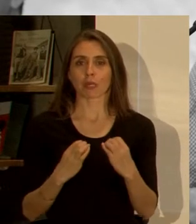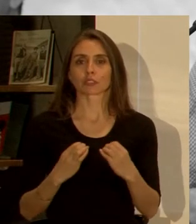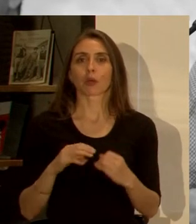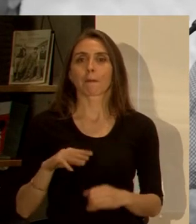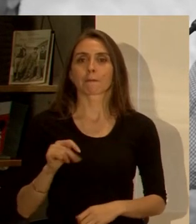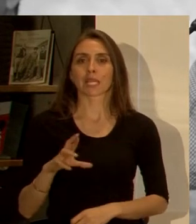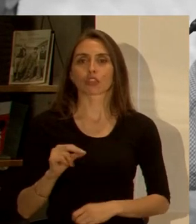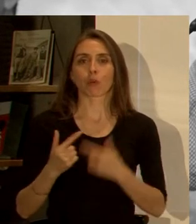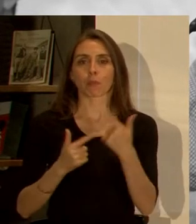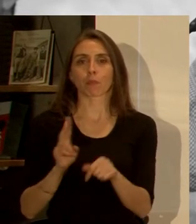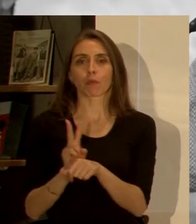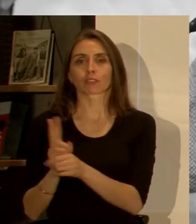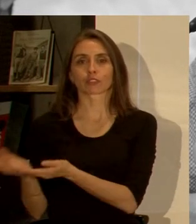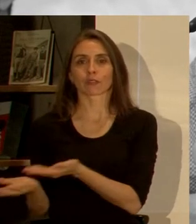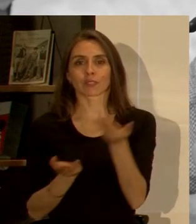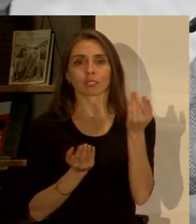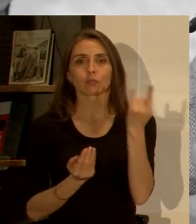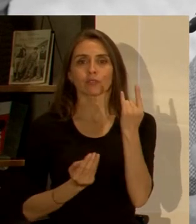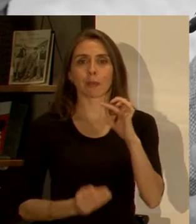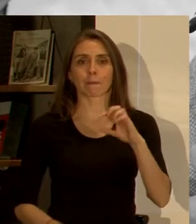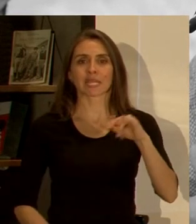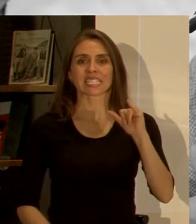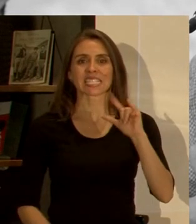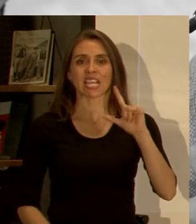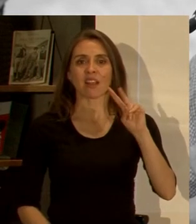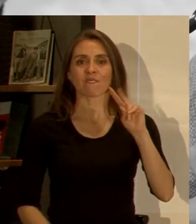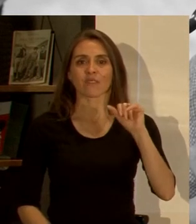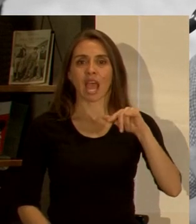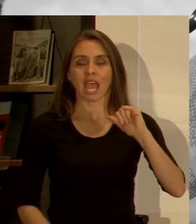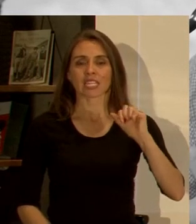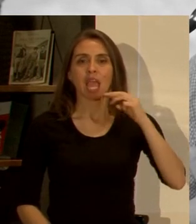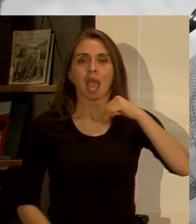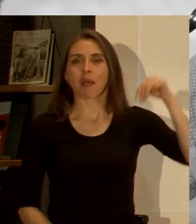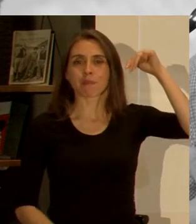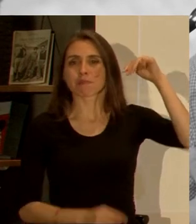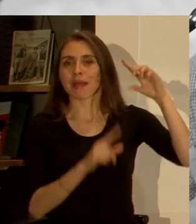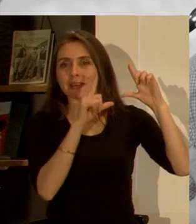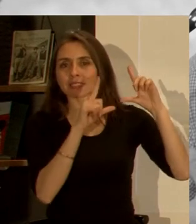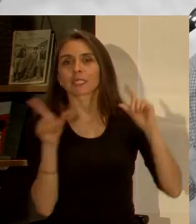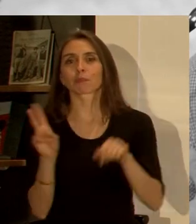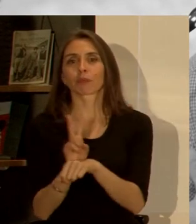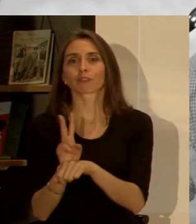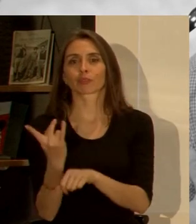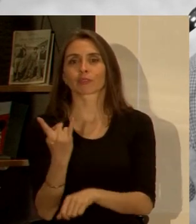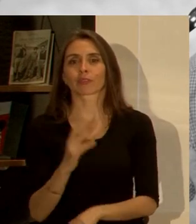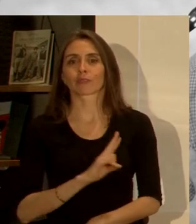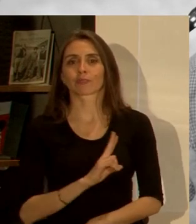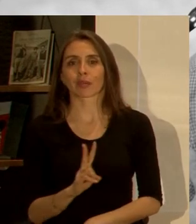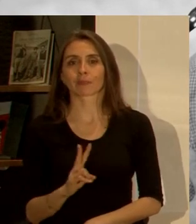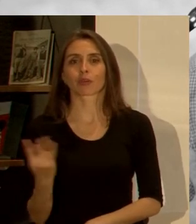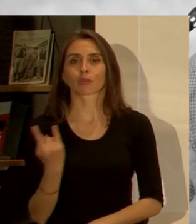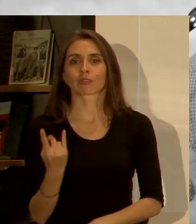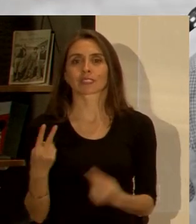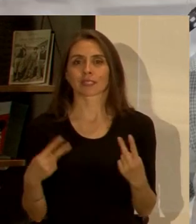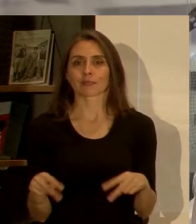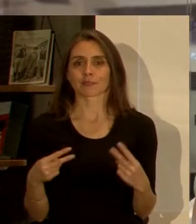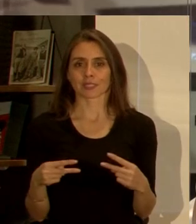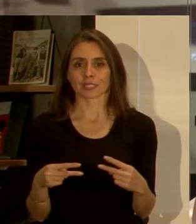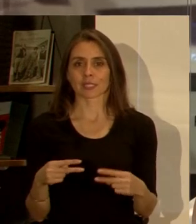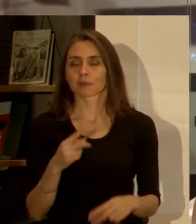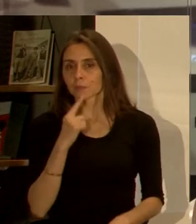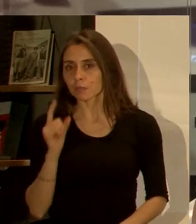Ha sido profesor invitado de la Universidad de Pensilvania en el MIT y docente de la Universidad de Valparaíso y Universidad de Viña del Mar.